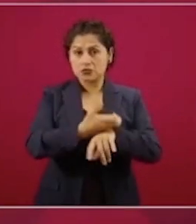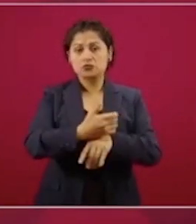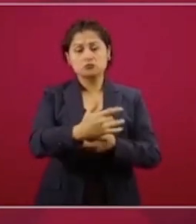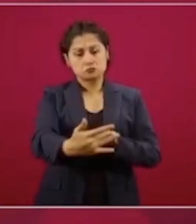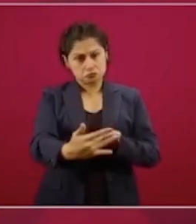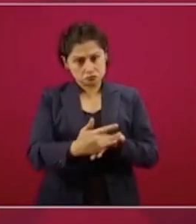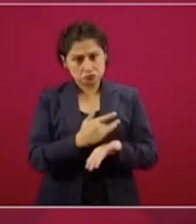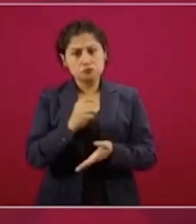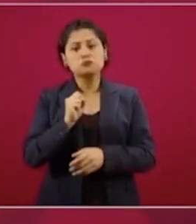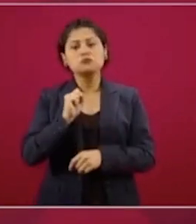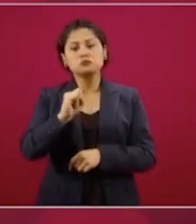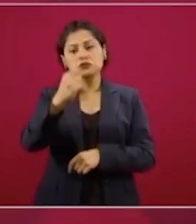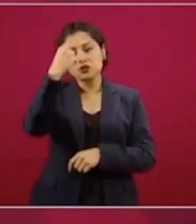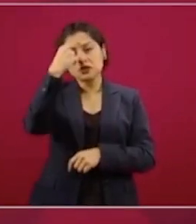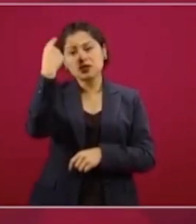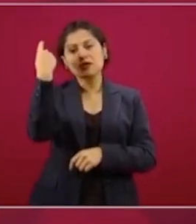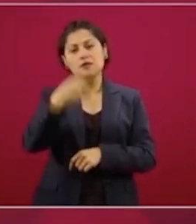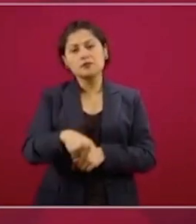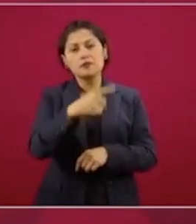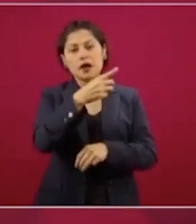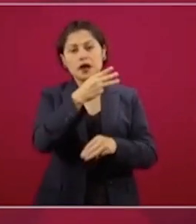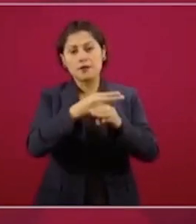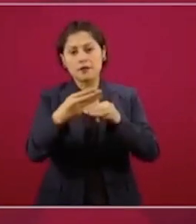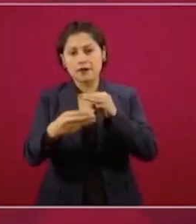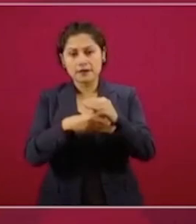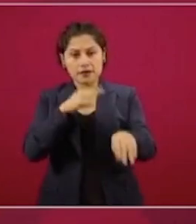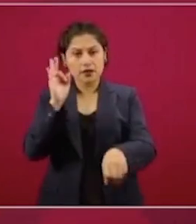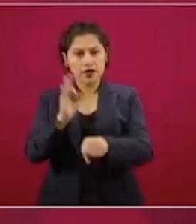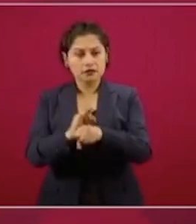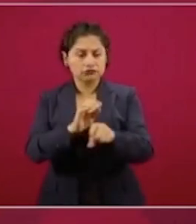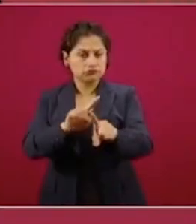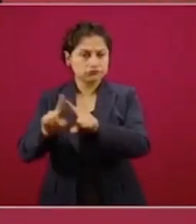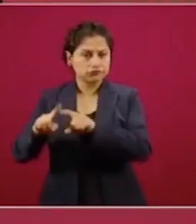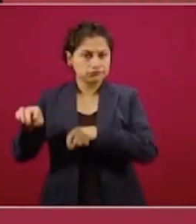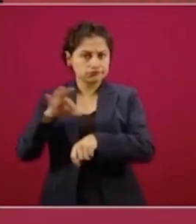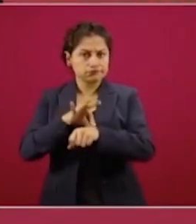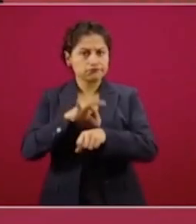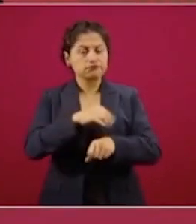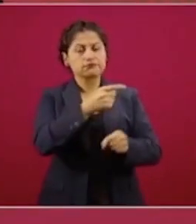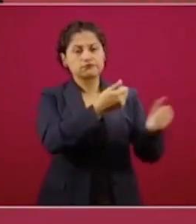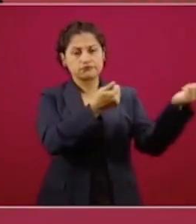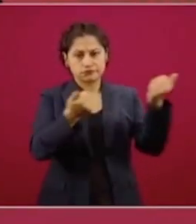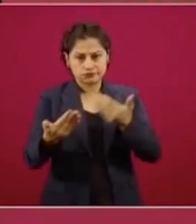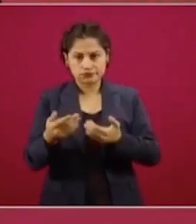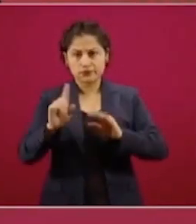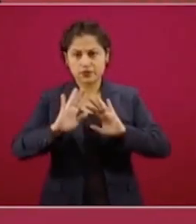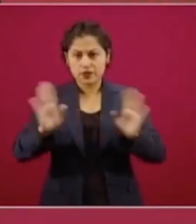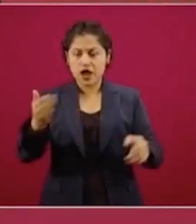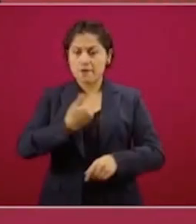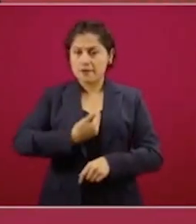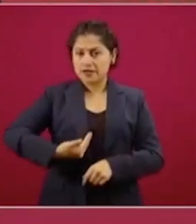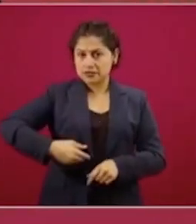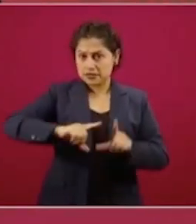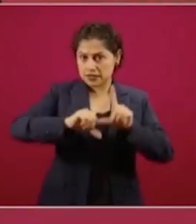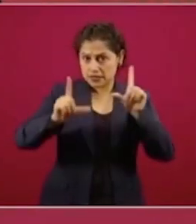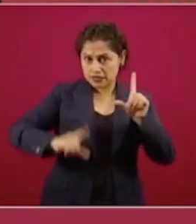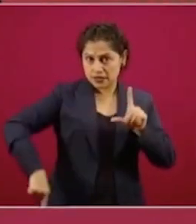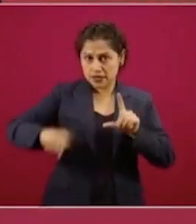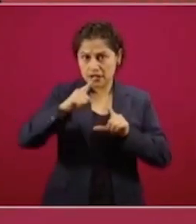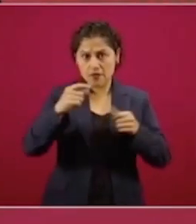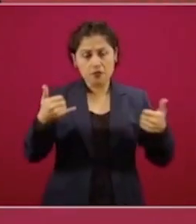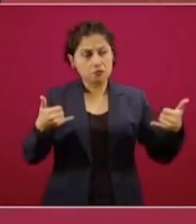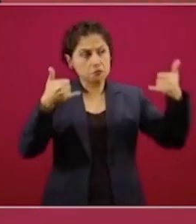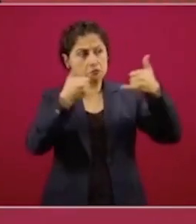acceso a equipo médico que el señor presidente de la República conversó con el presidente Trump. Y está muy claramente